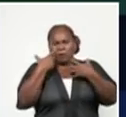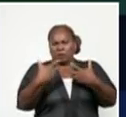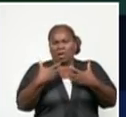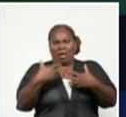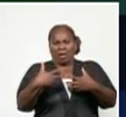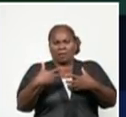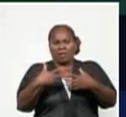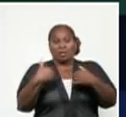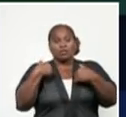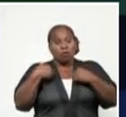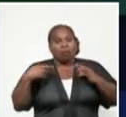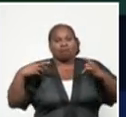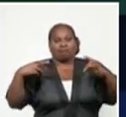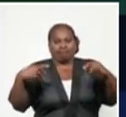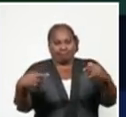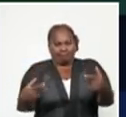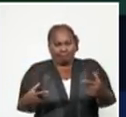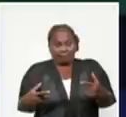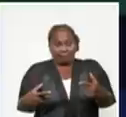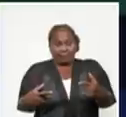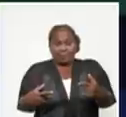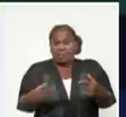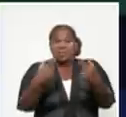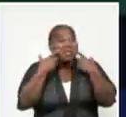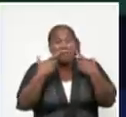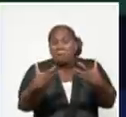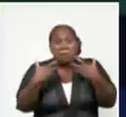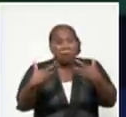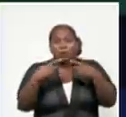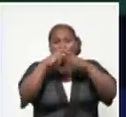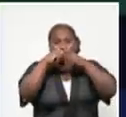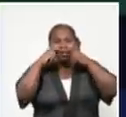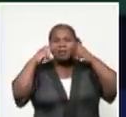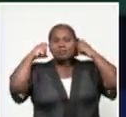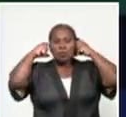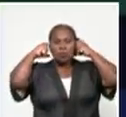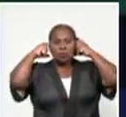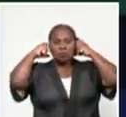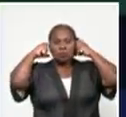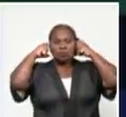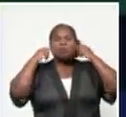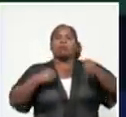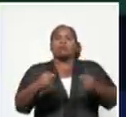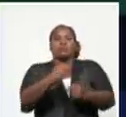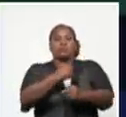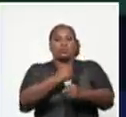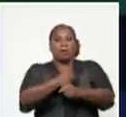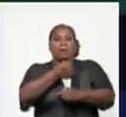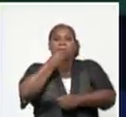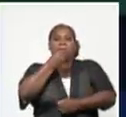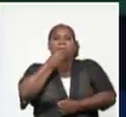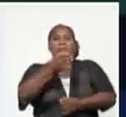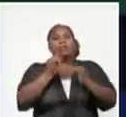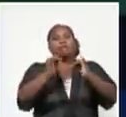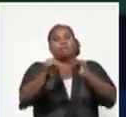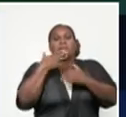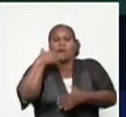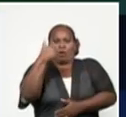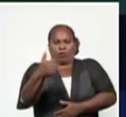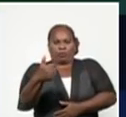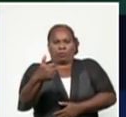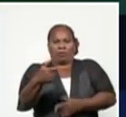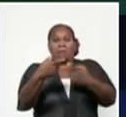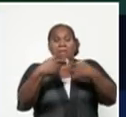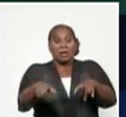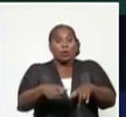les reitero a todos que es imprescindible. Es decir, que realmente lo usamos para poder llegar mejor con la información, pero a